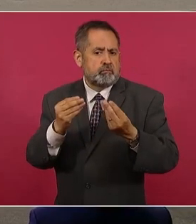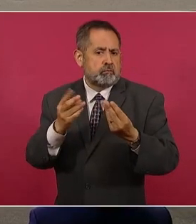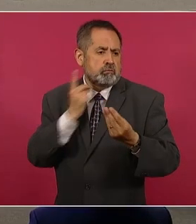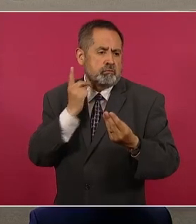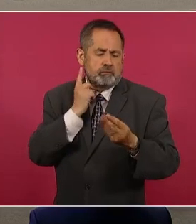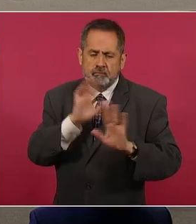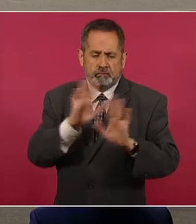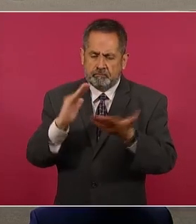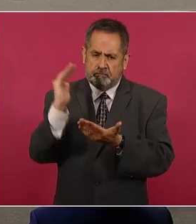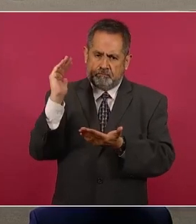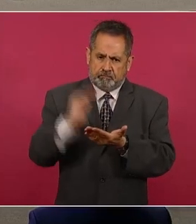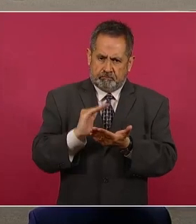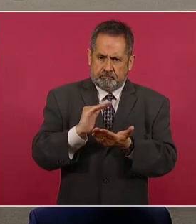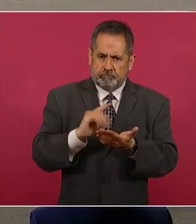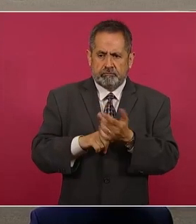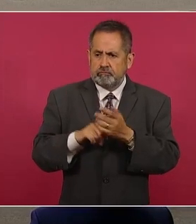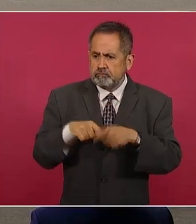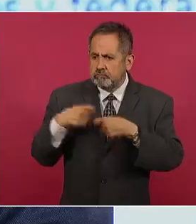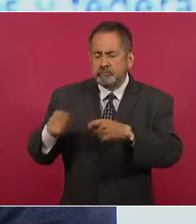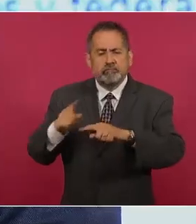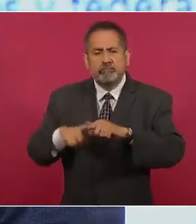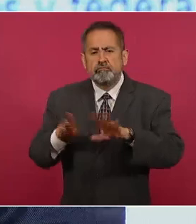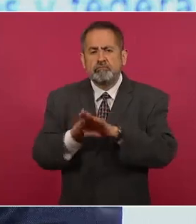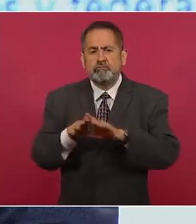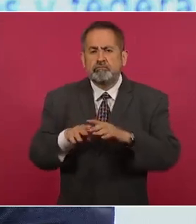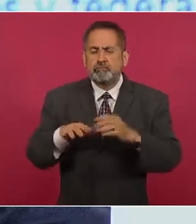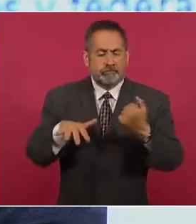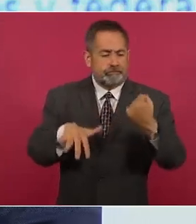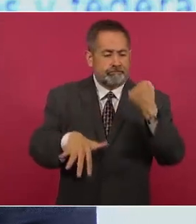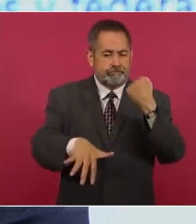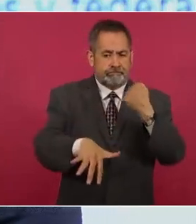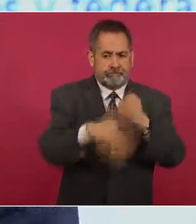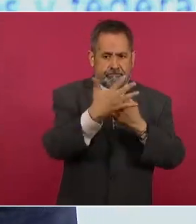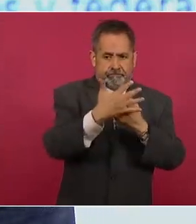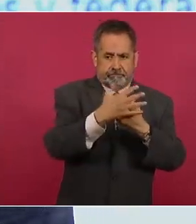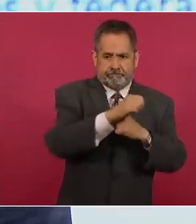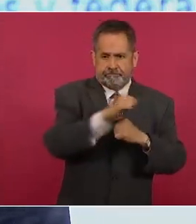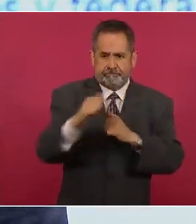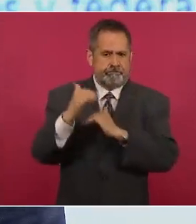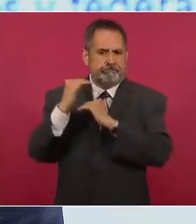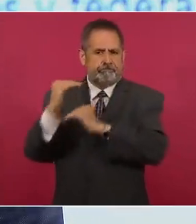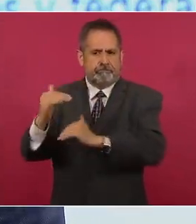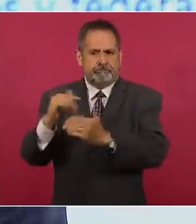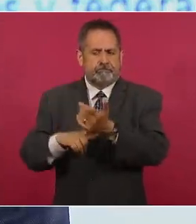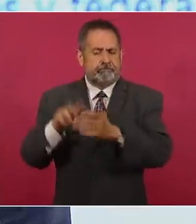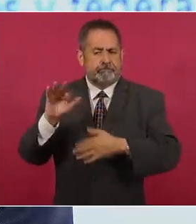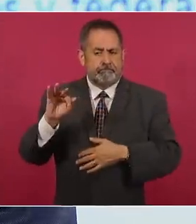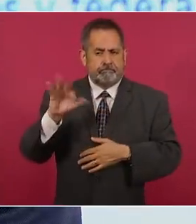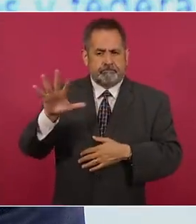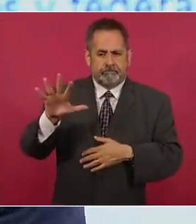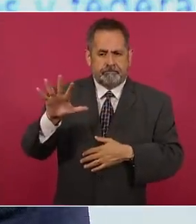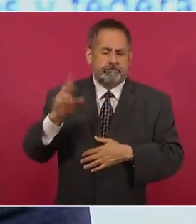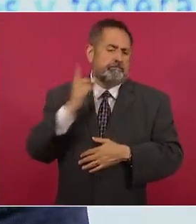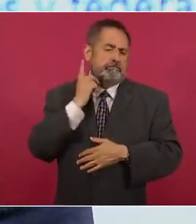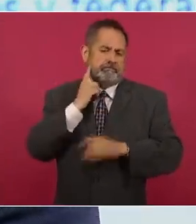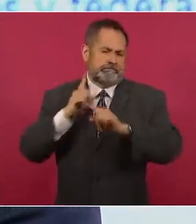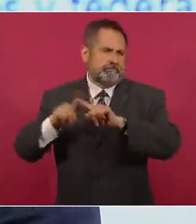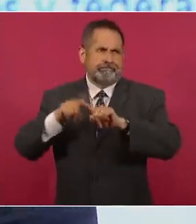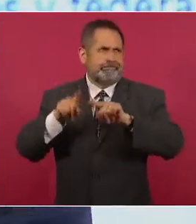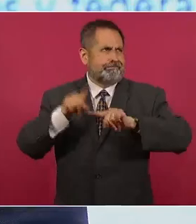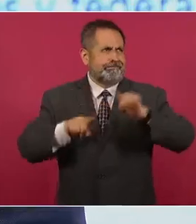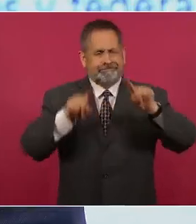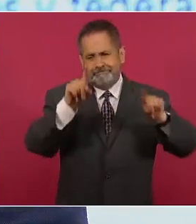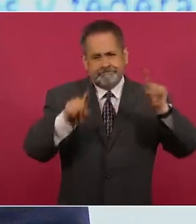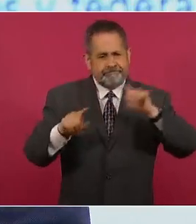establecerá rangos mínimo 15, máximo 45 diputados locales en los diversos estados,